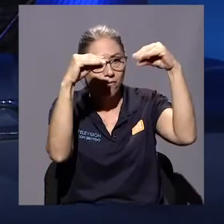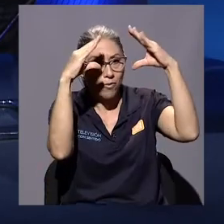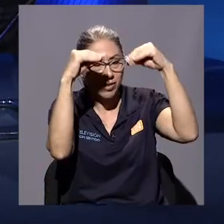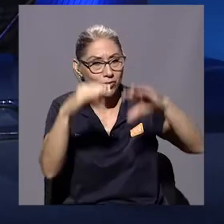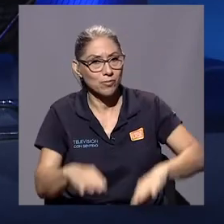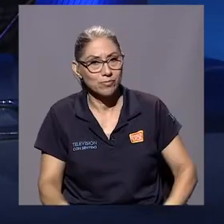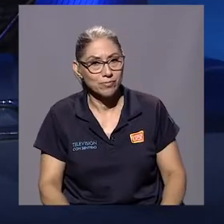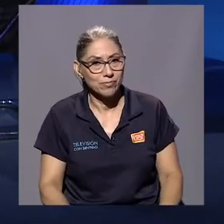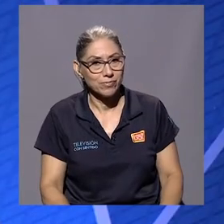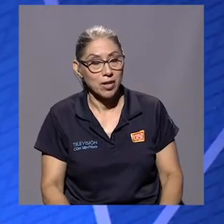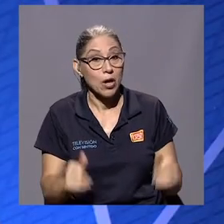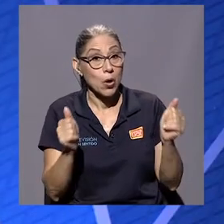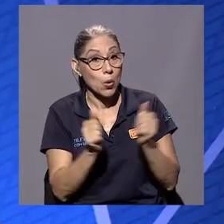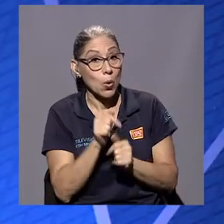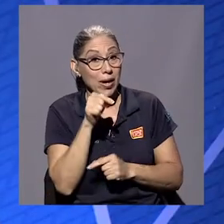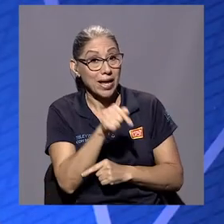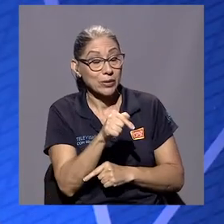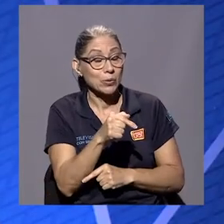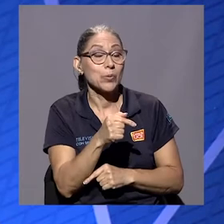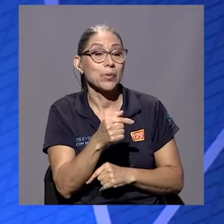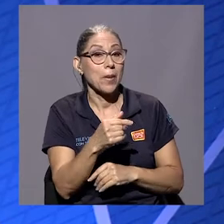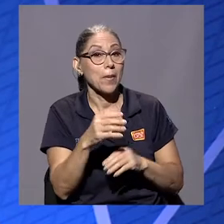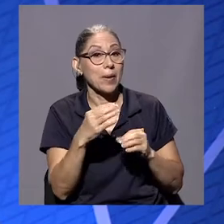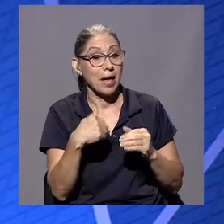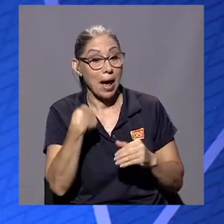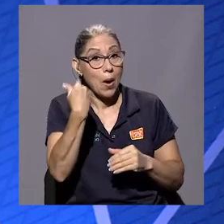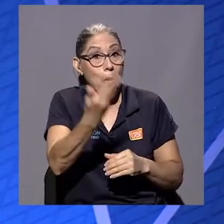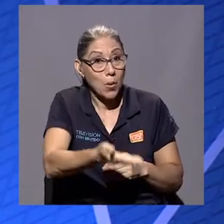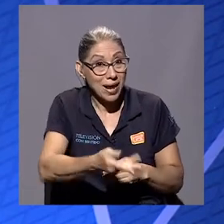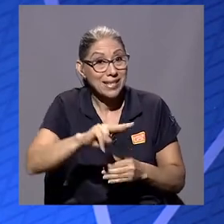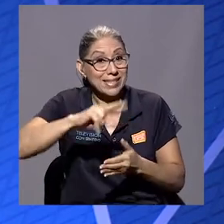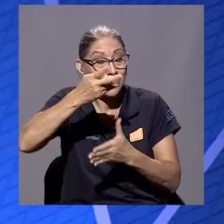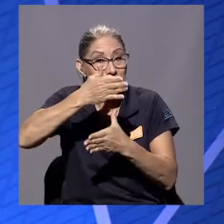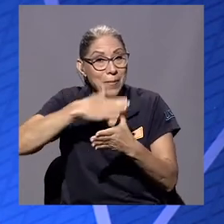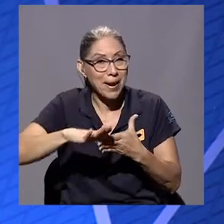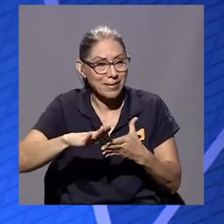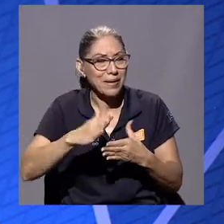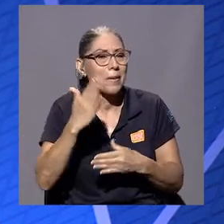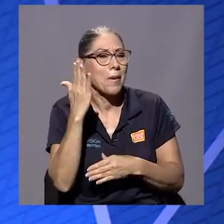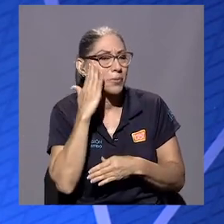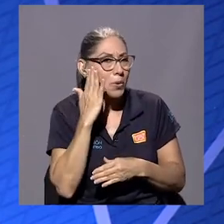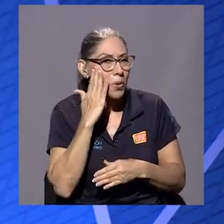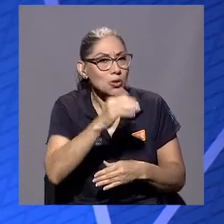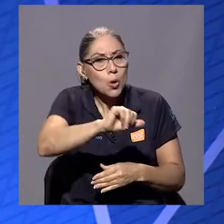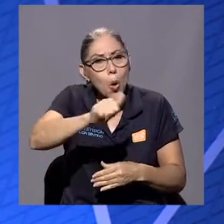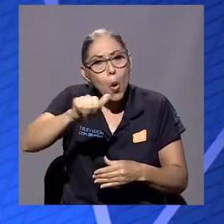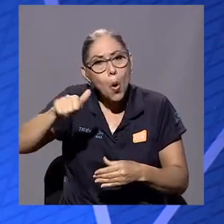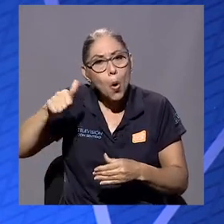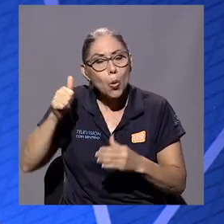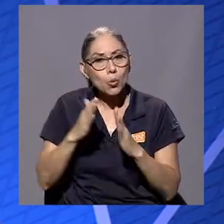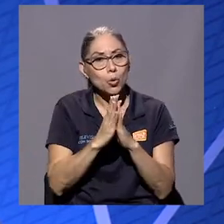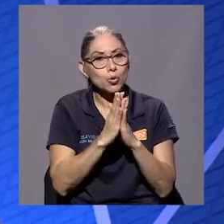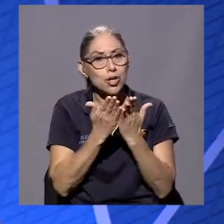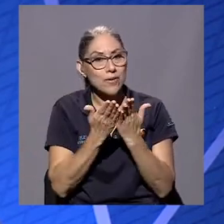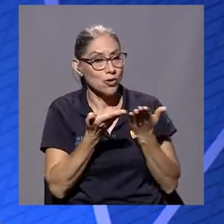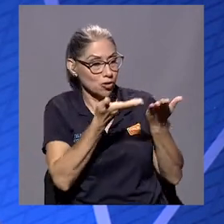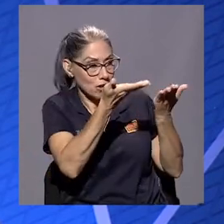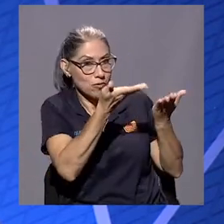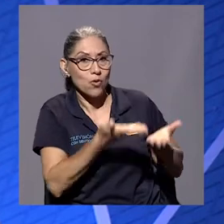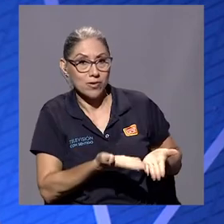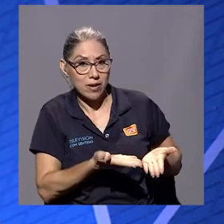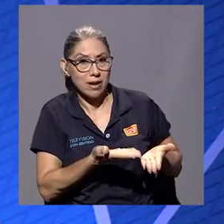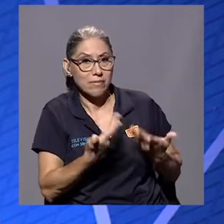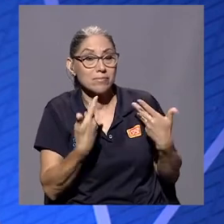Y a partir de ahí vamos a tener la oportunidad de conocer ahora en un segundo bloque otra cantidad de libros que don